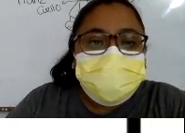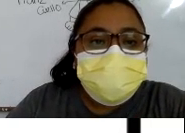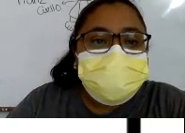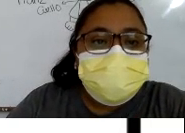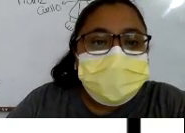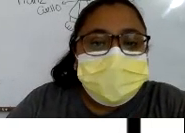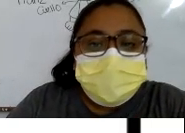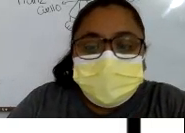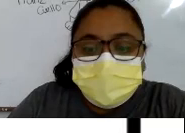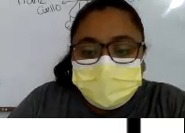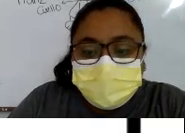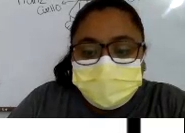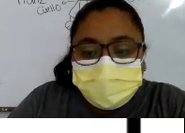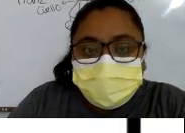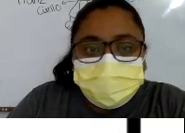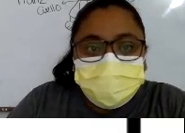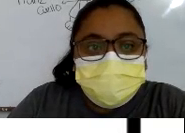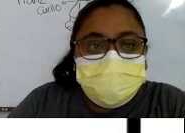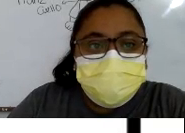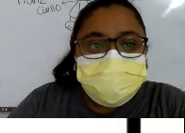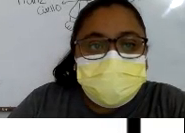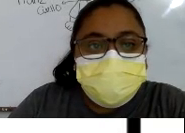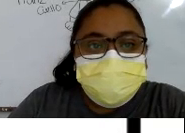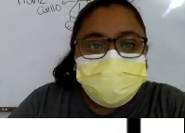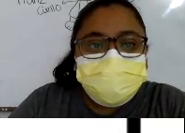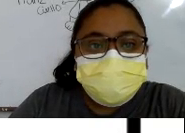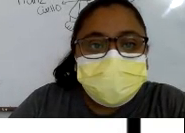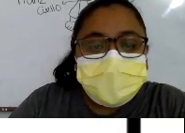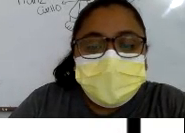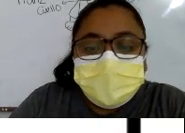Manos Voy con La otra